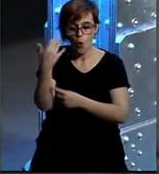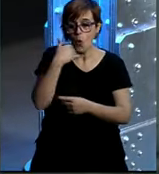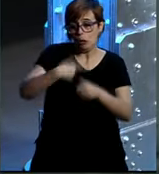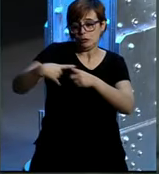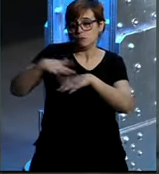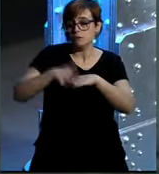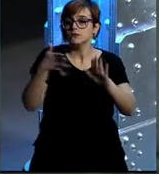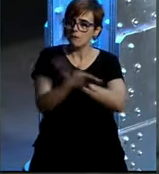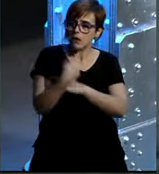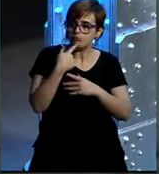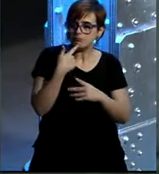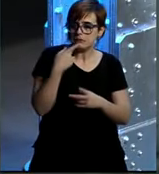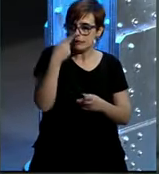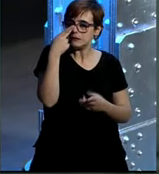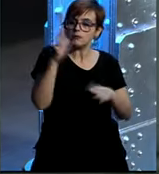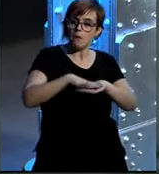bueno, pues tener un altavoz interesante.